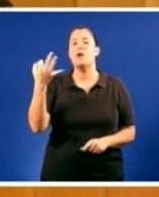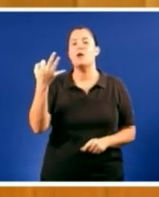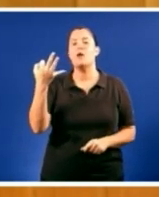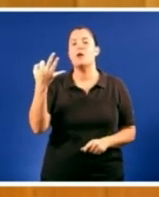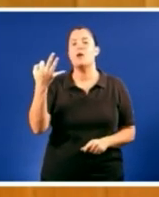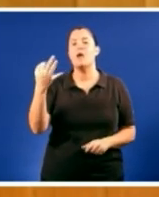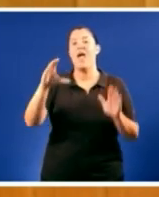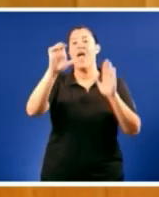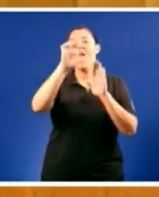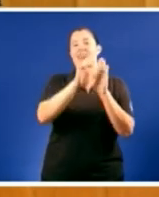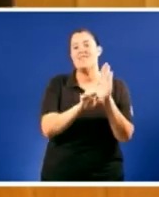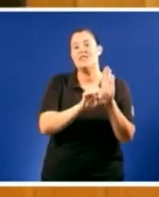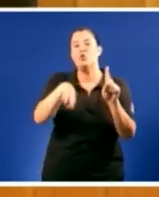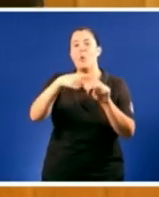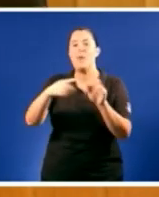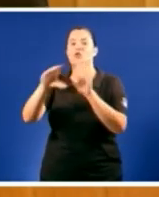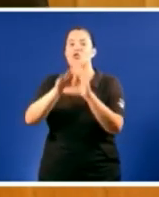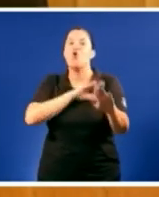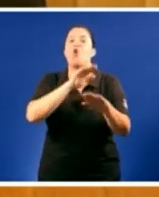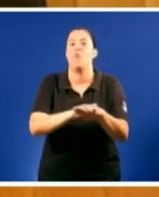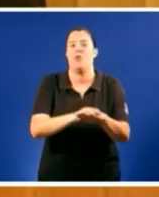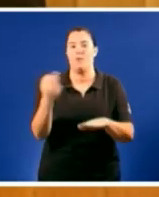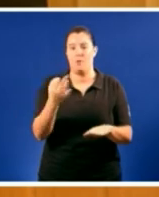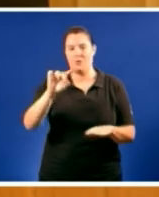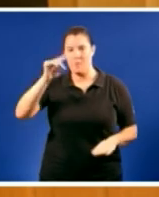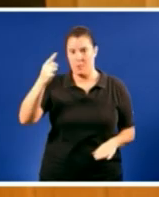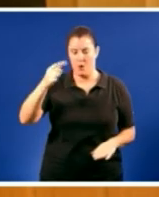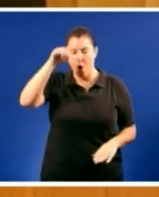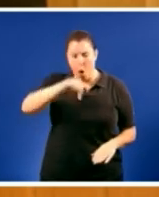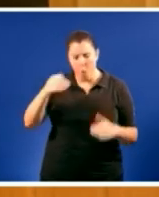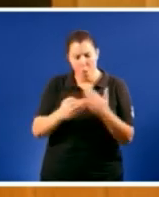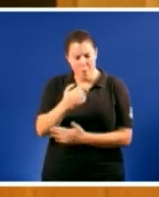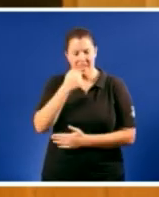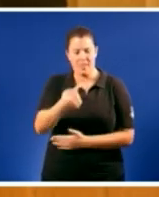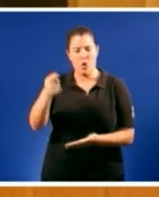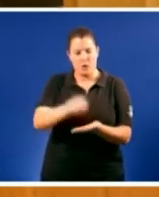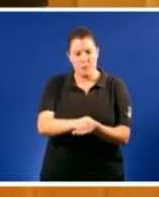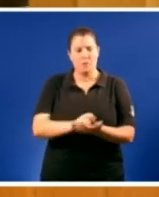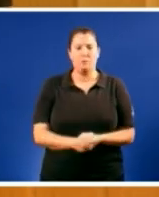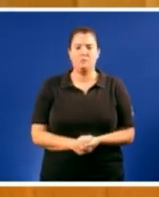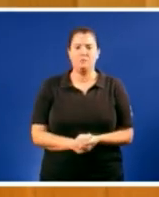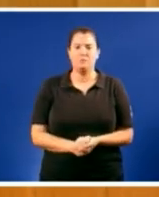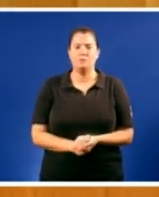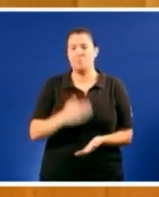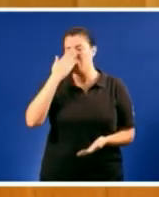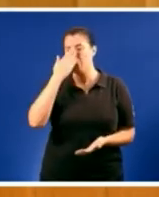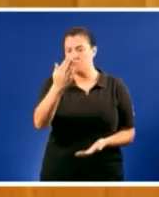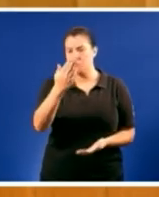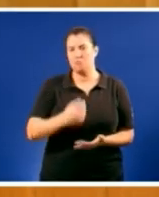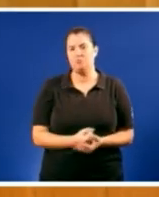o estatuto e a Constitución hoxe a maña volveu a decirlo sinceramente